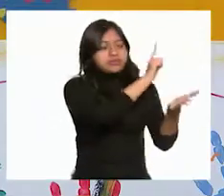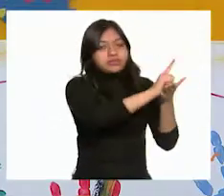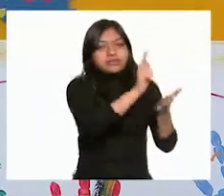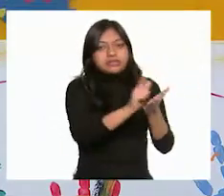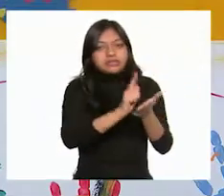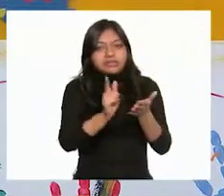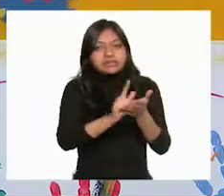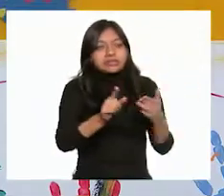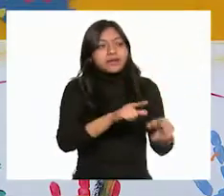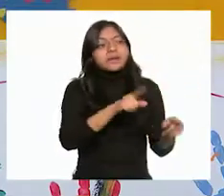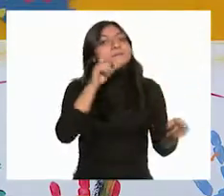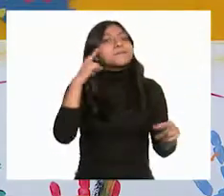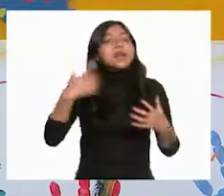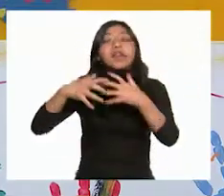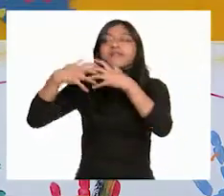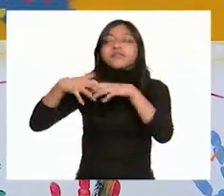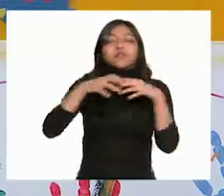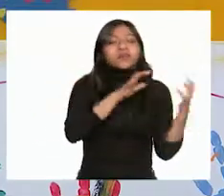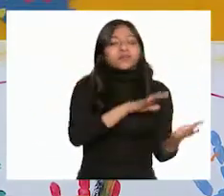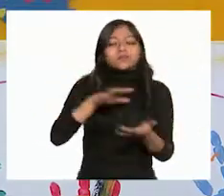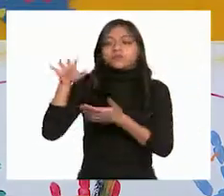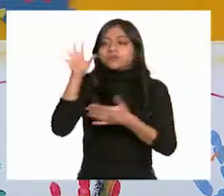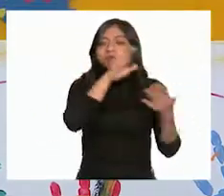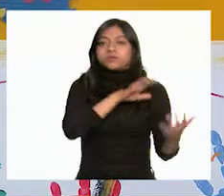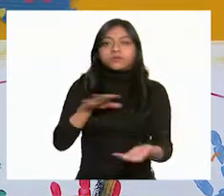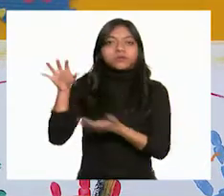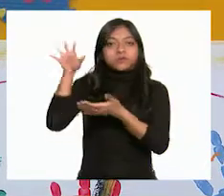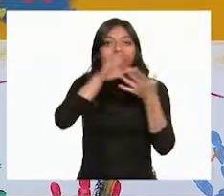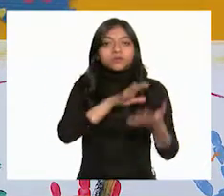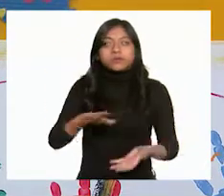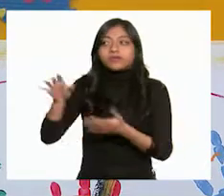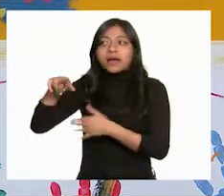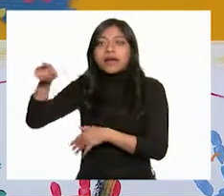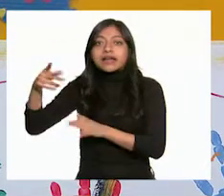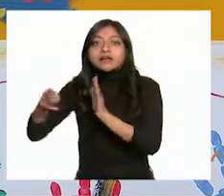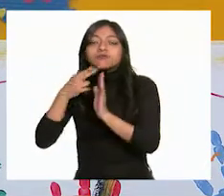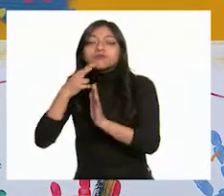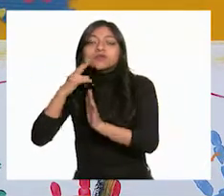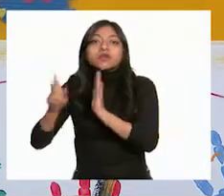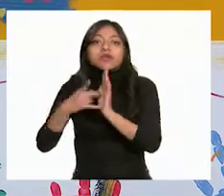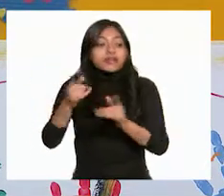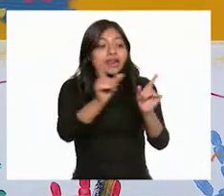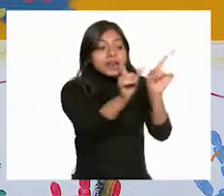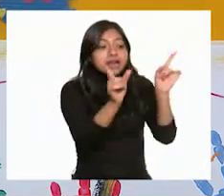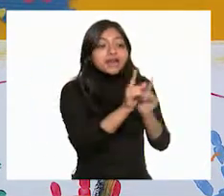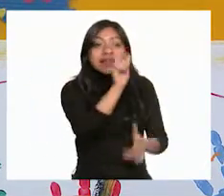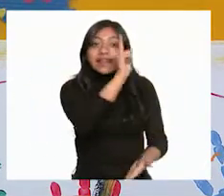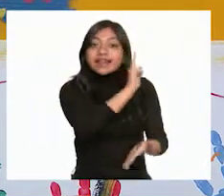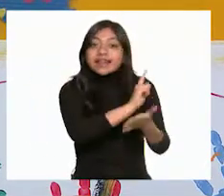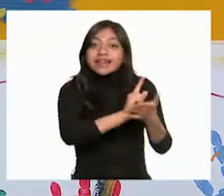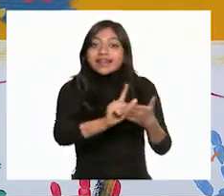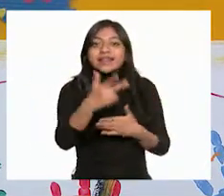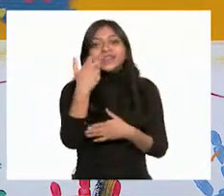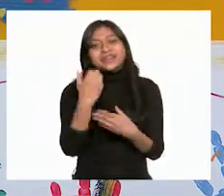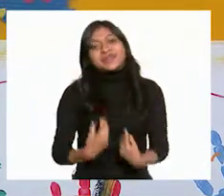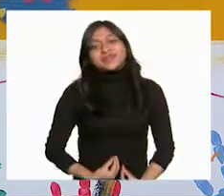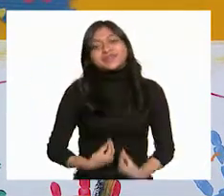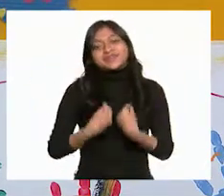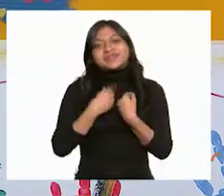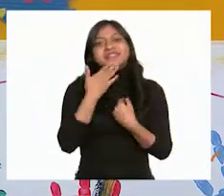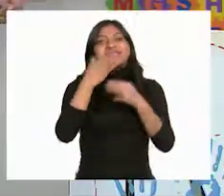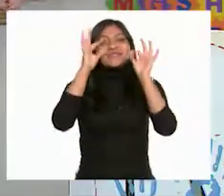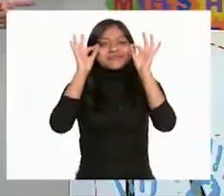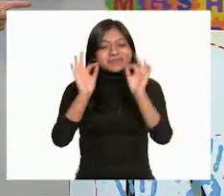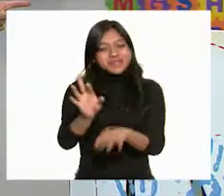la fábrica para que la reutilizaran toda, pues, lograron limpiar el lago y así vivir mejor.